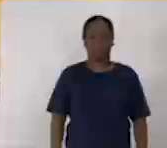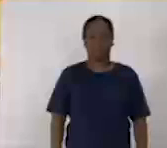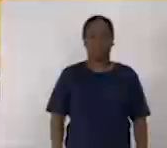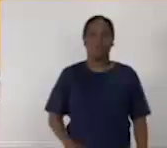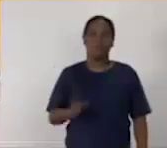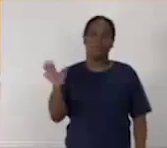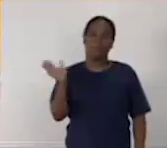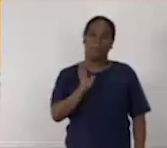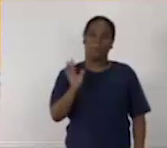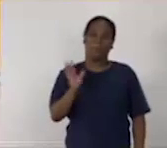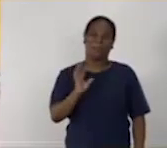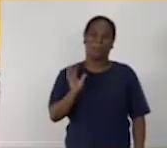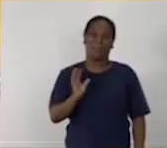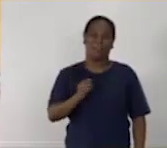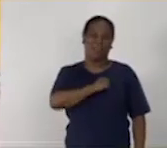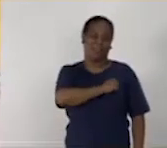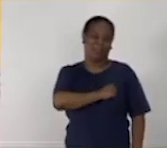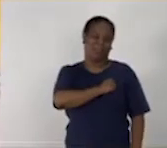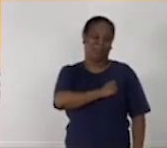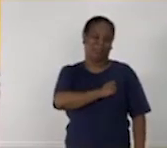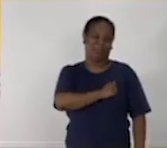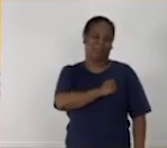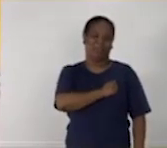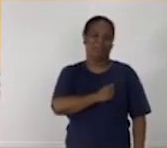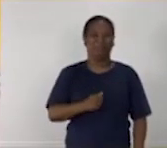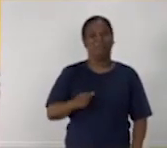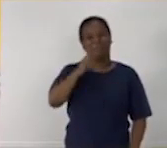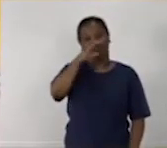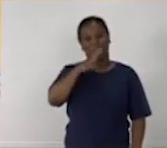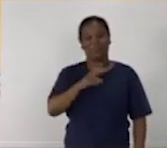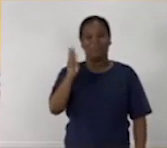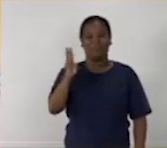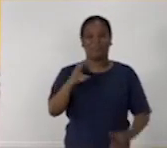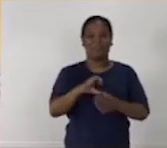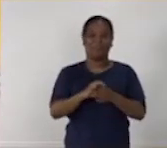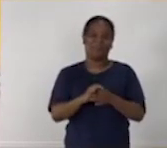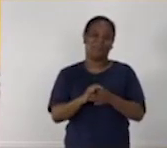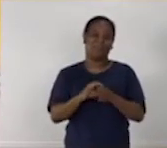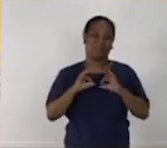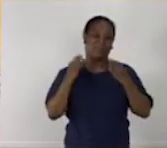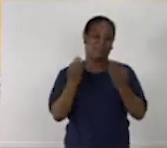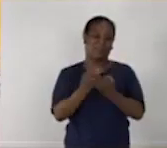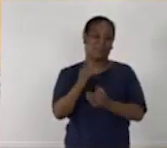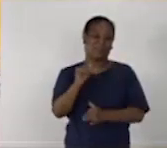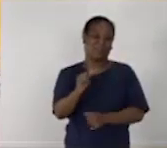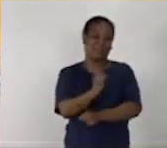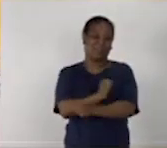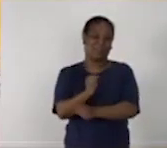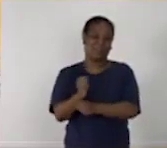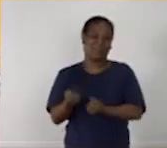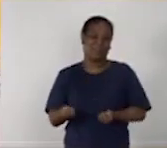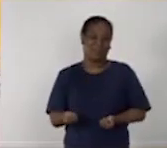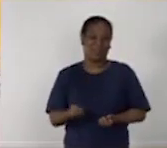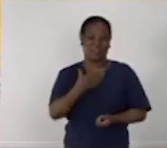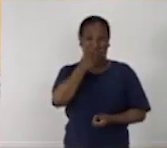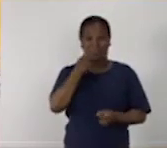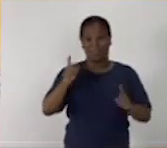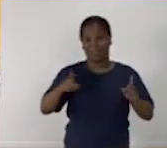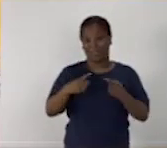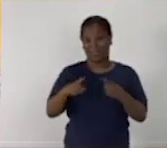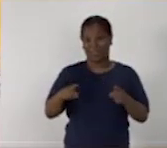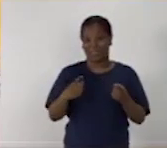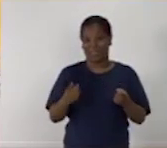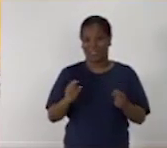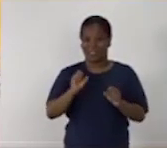Un cariñoso saludo para los niños de tercer grado, sus familiares y maestros. Contagiosa la música de la